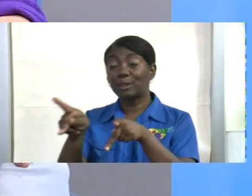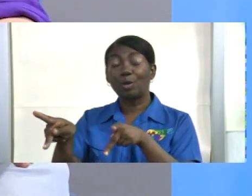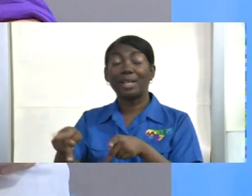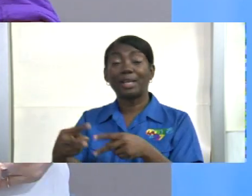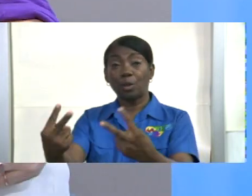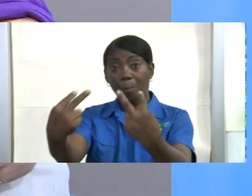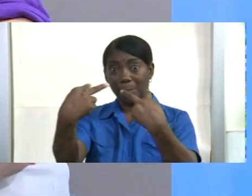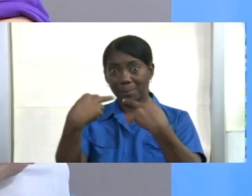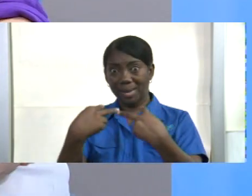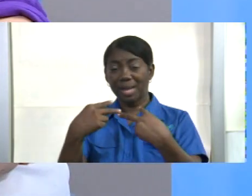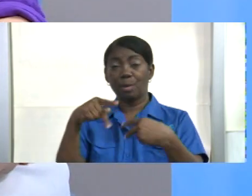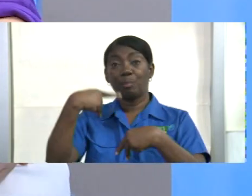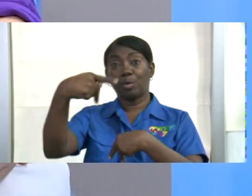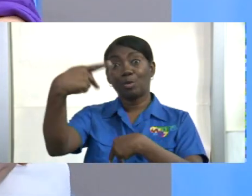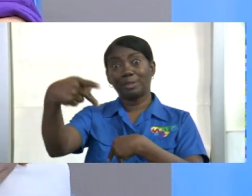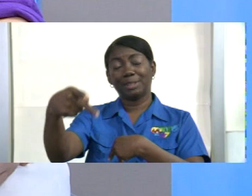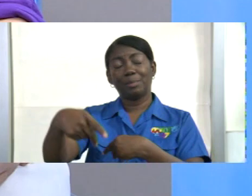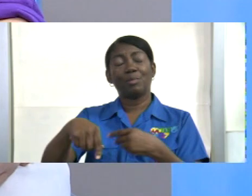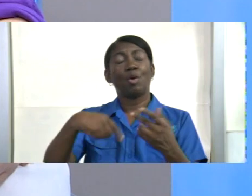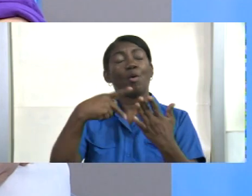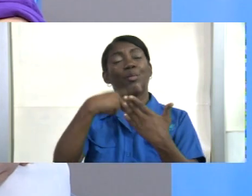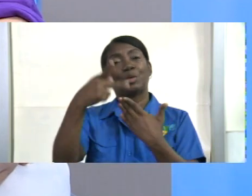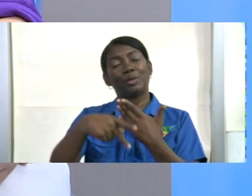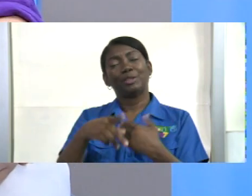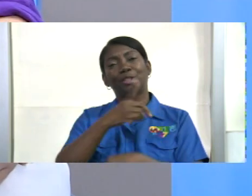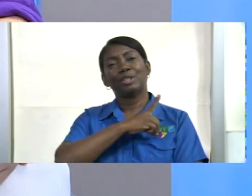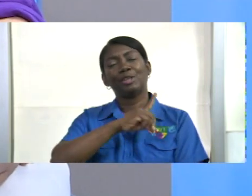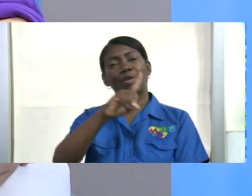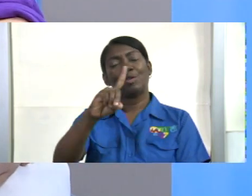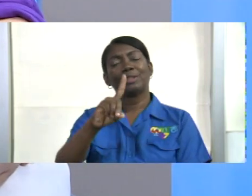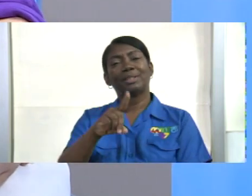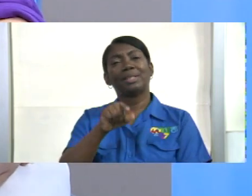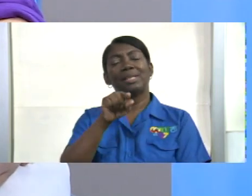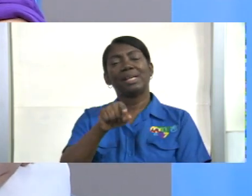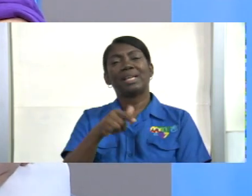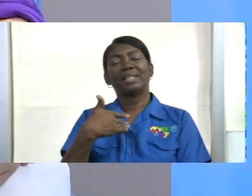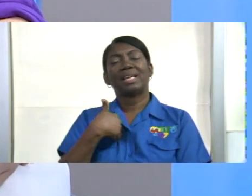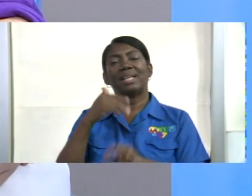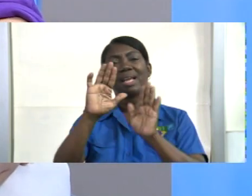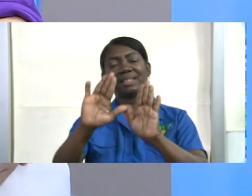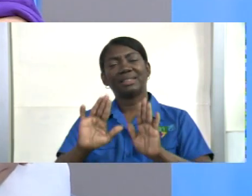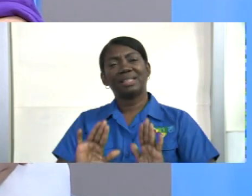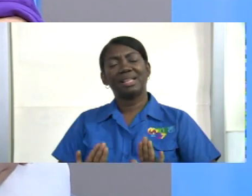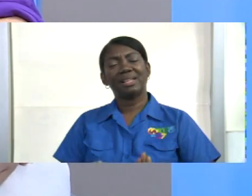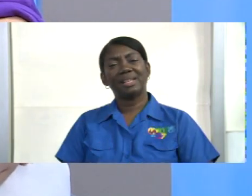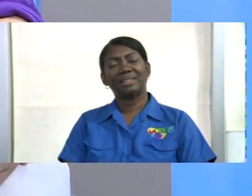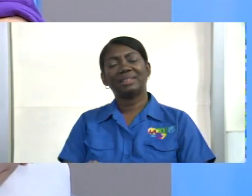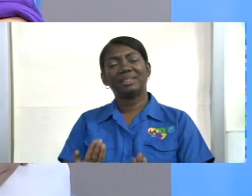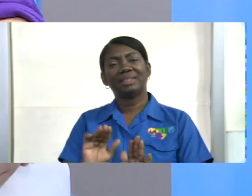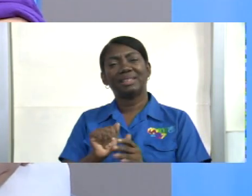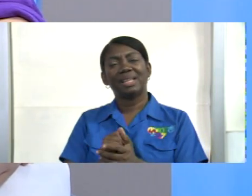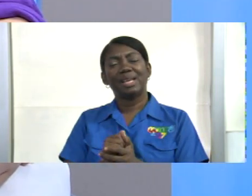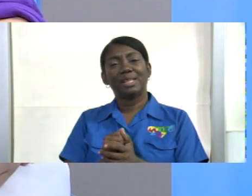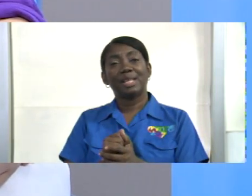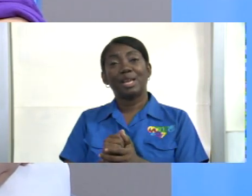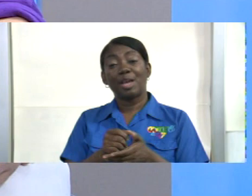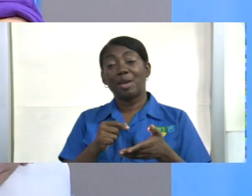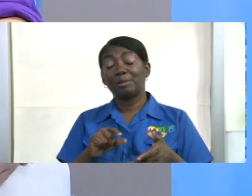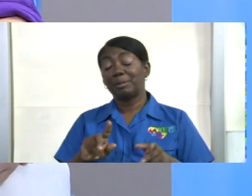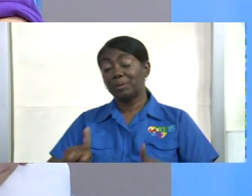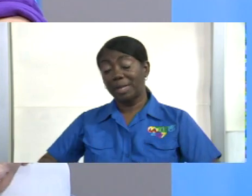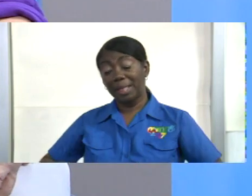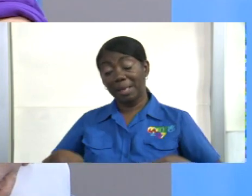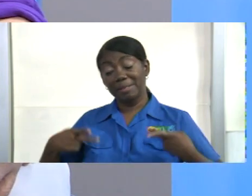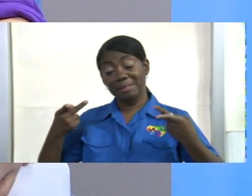en el próximo programa Dios mediante y que tengan una excelente temporada de vida